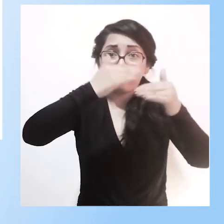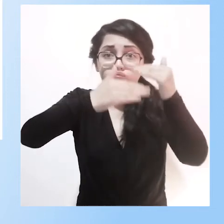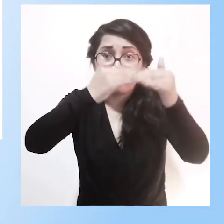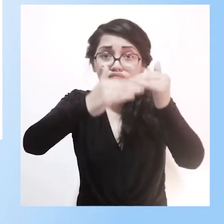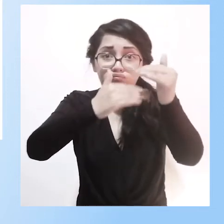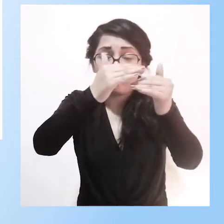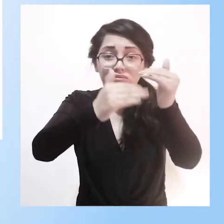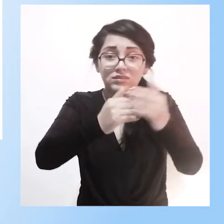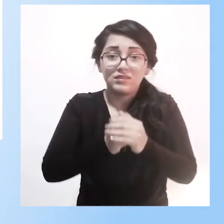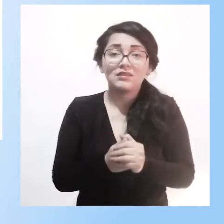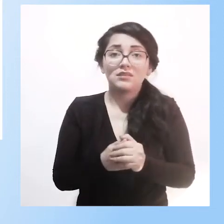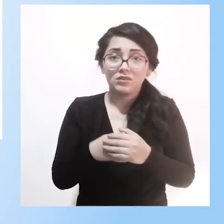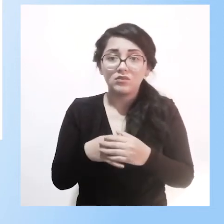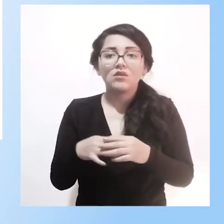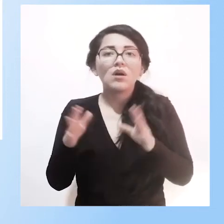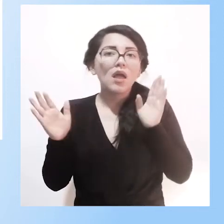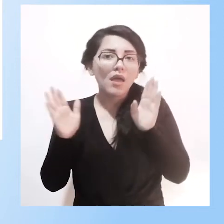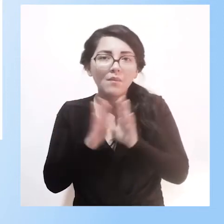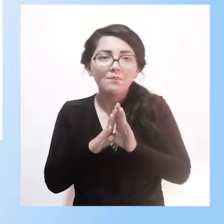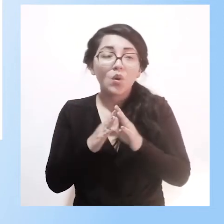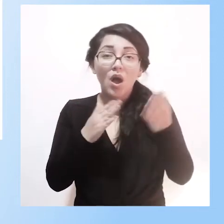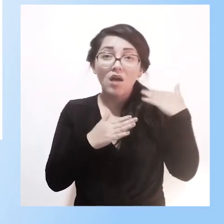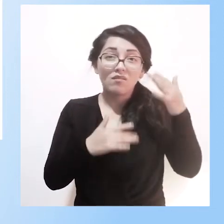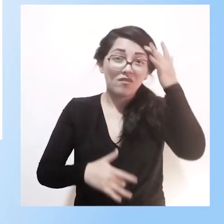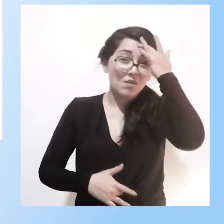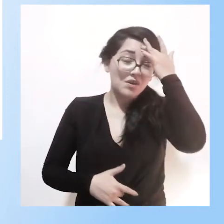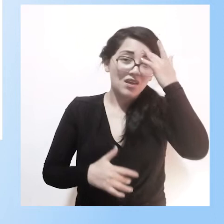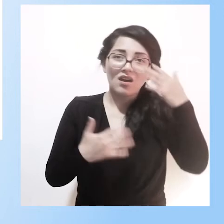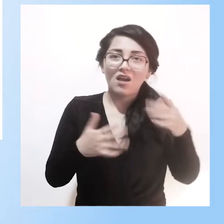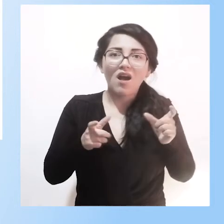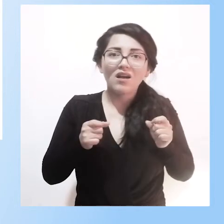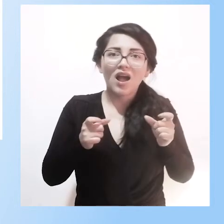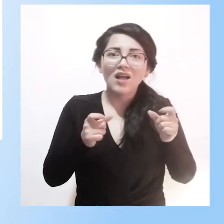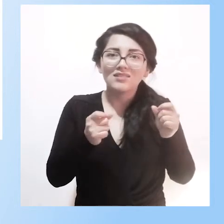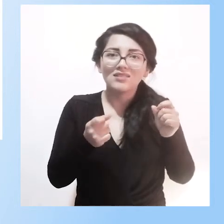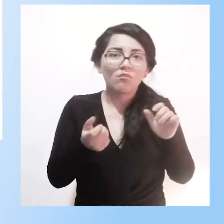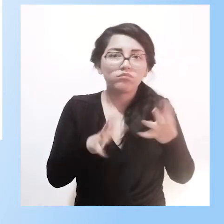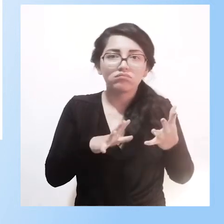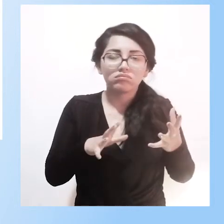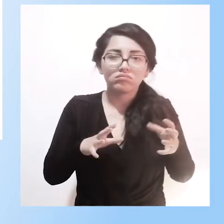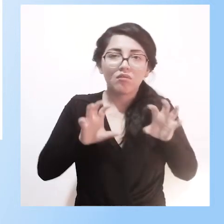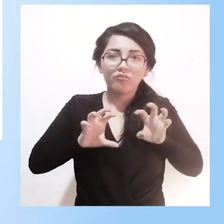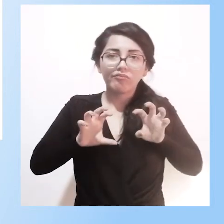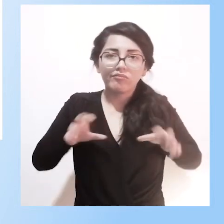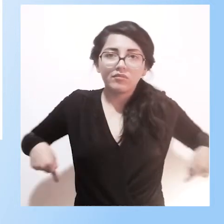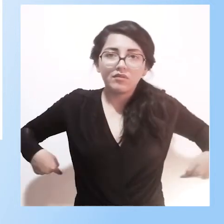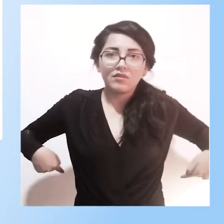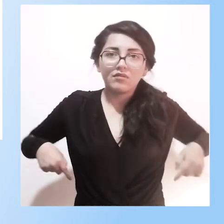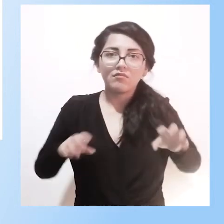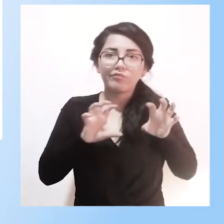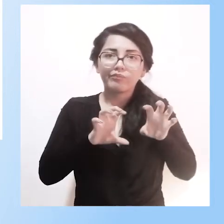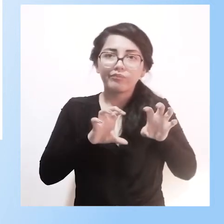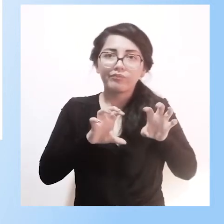casos que eran fatales, como cáncer de los riñones, como habló el profesor